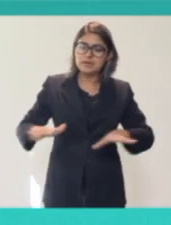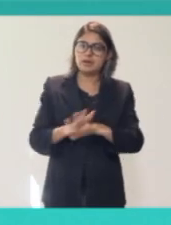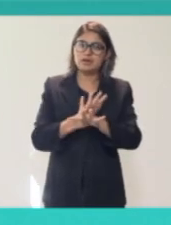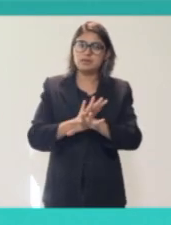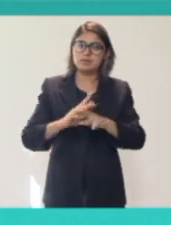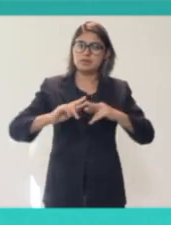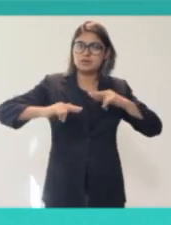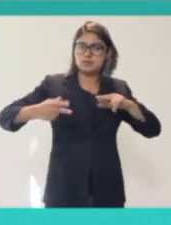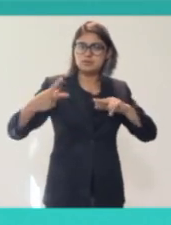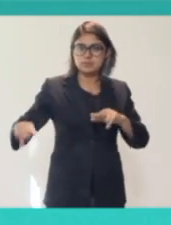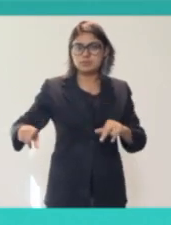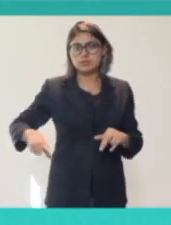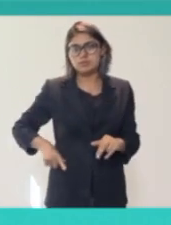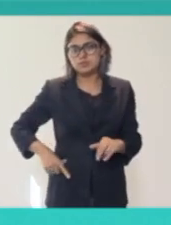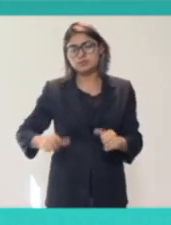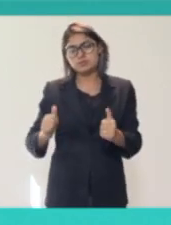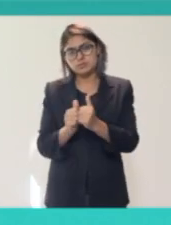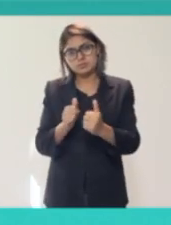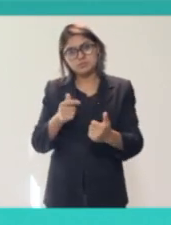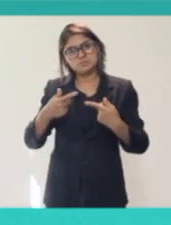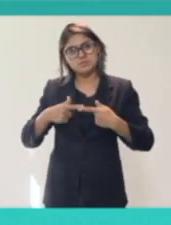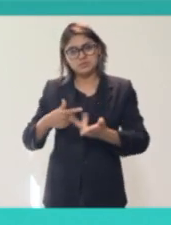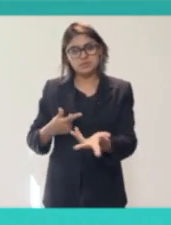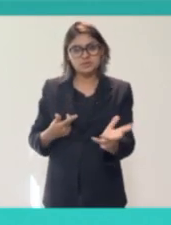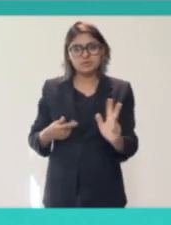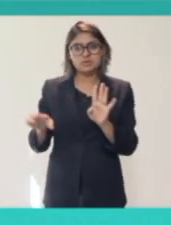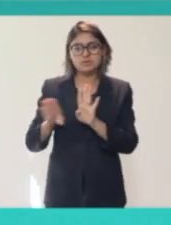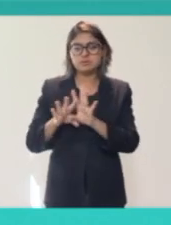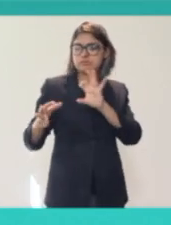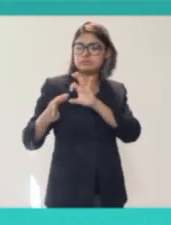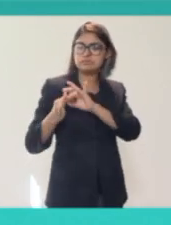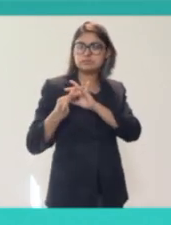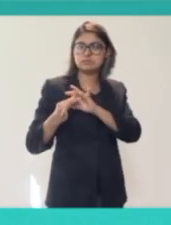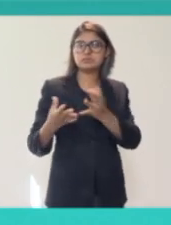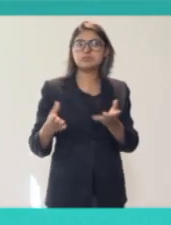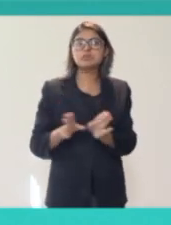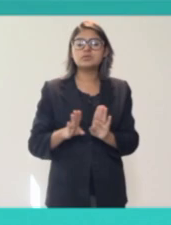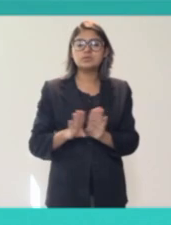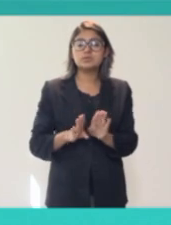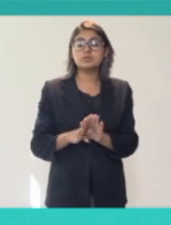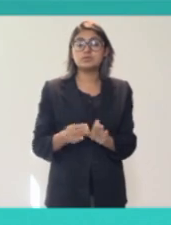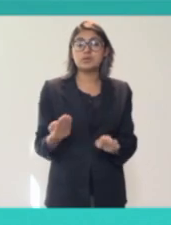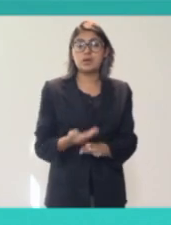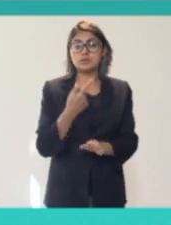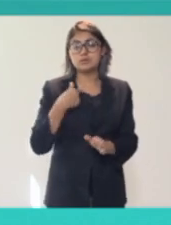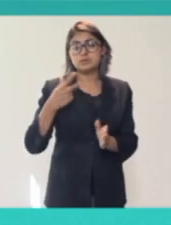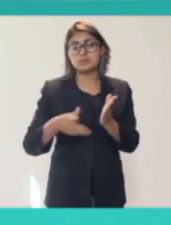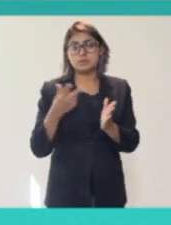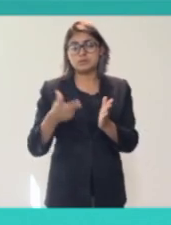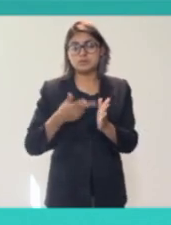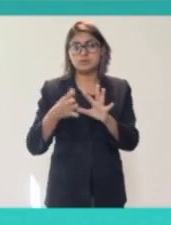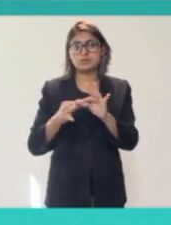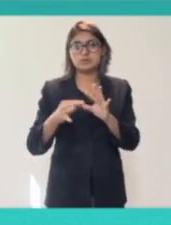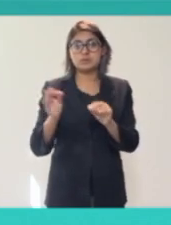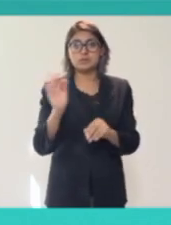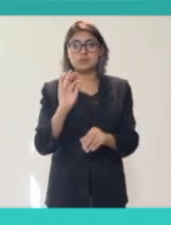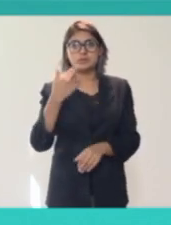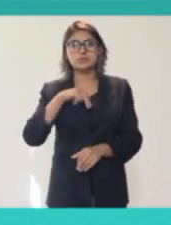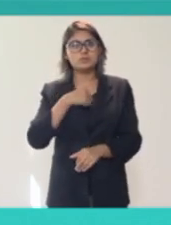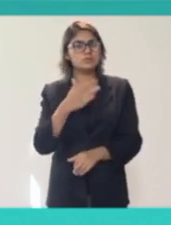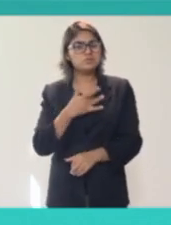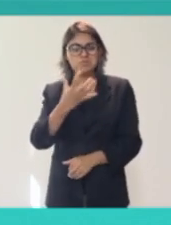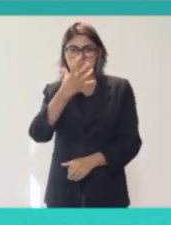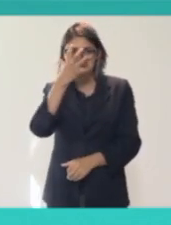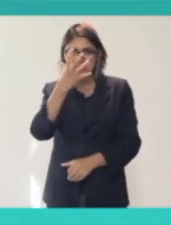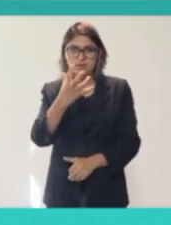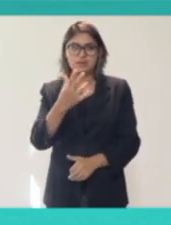Es por eso que yo claramente lo digo ya hace algunas participaciones, que si no nos tomamos en serio que lo que